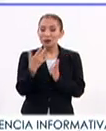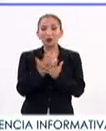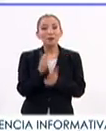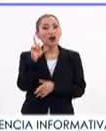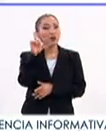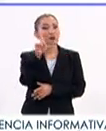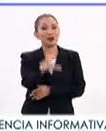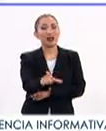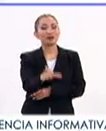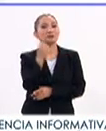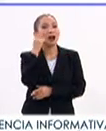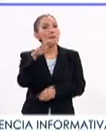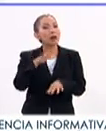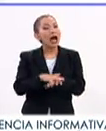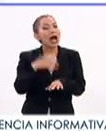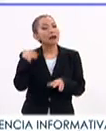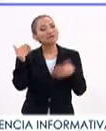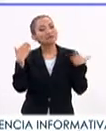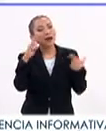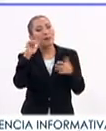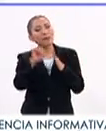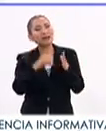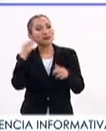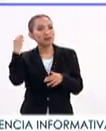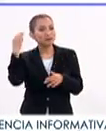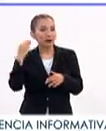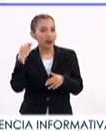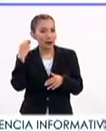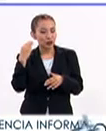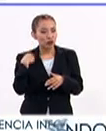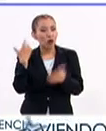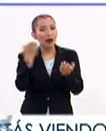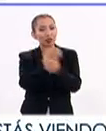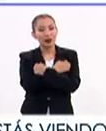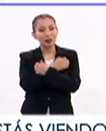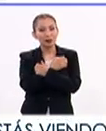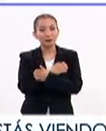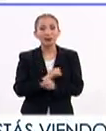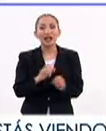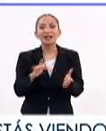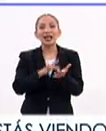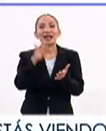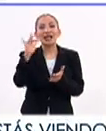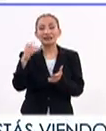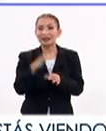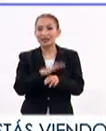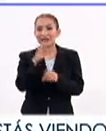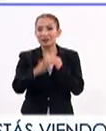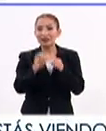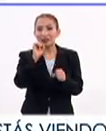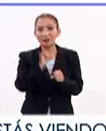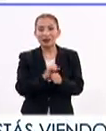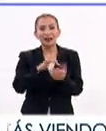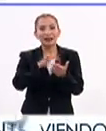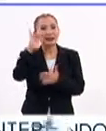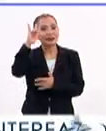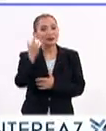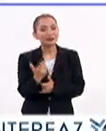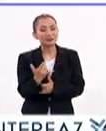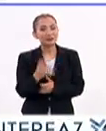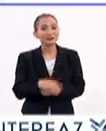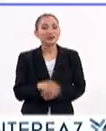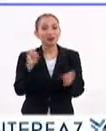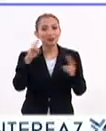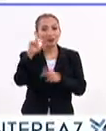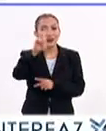esperamos el lunes para seguir disfrutando de este mes de marzo a través de la educación. Así es, gracias, pasen excelente fin de semana, gracias a Griselda